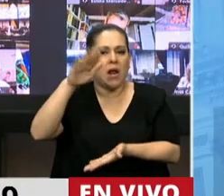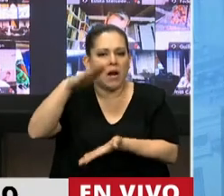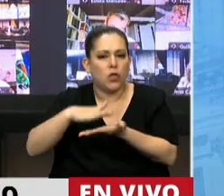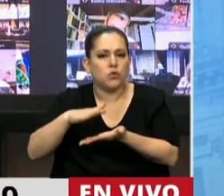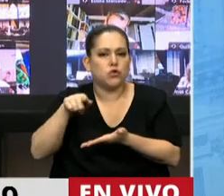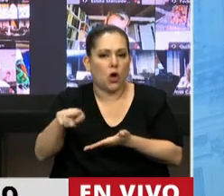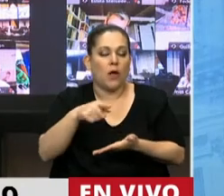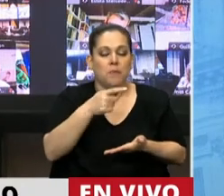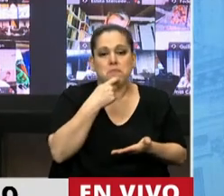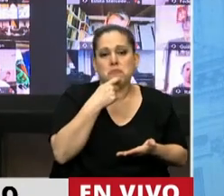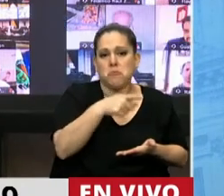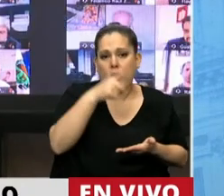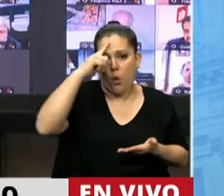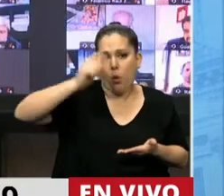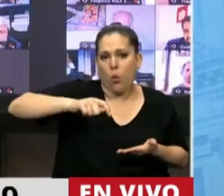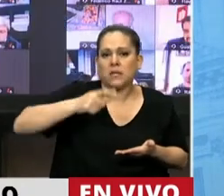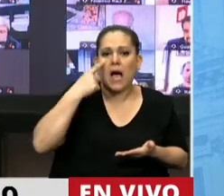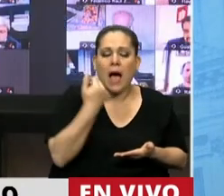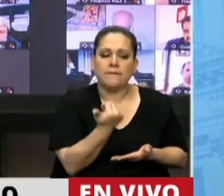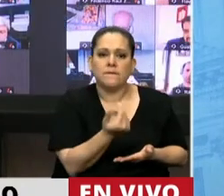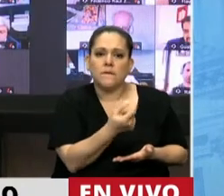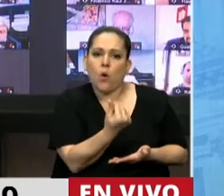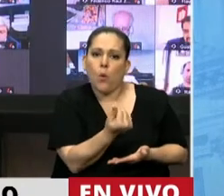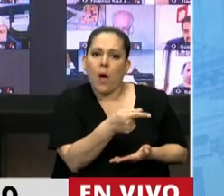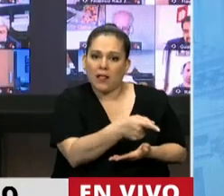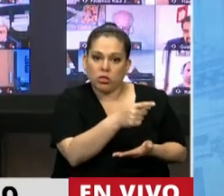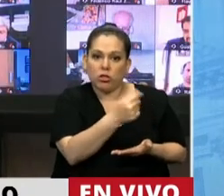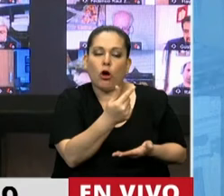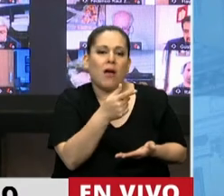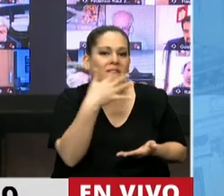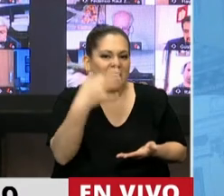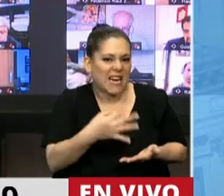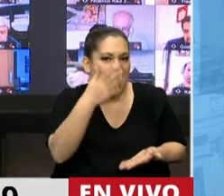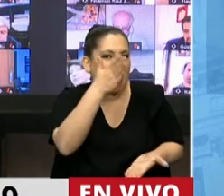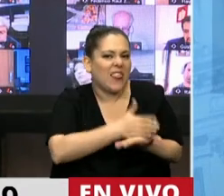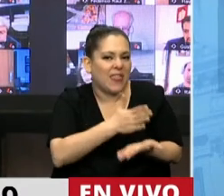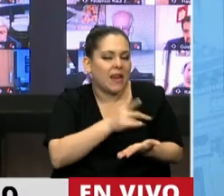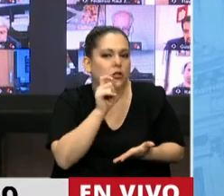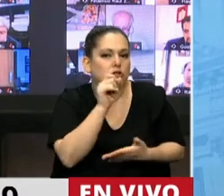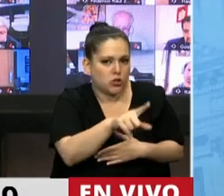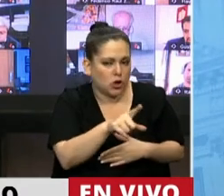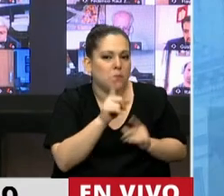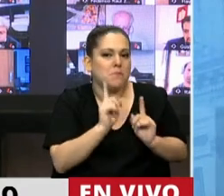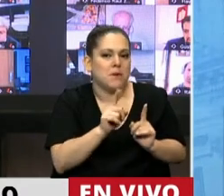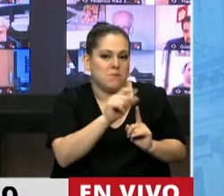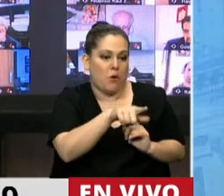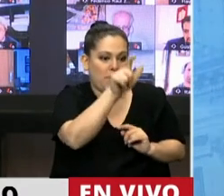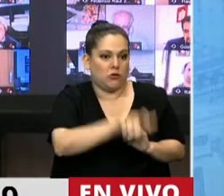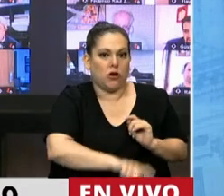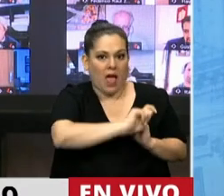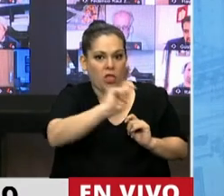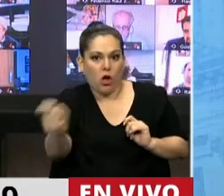cuando está declarada por el juez, no va a afectar la validez de los derechos reales transmitidos, constituidos por el donatario,